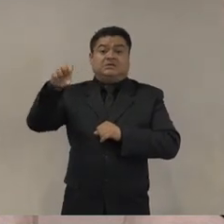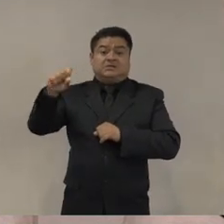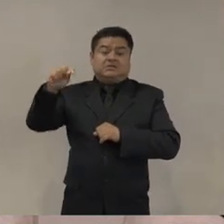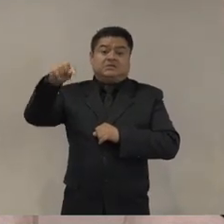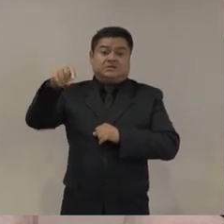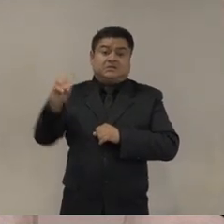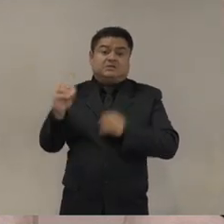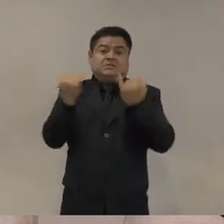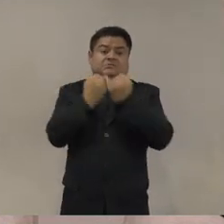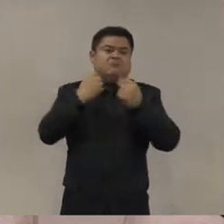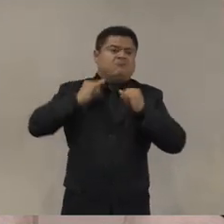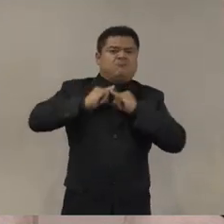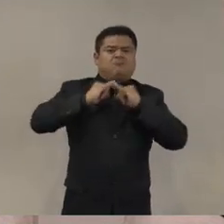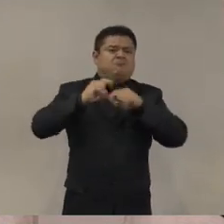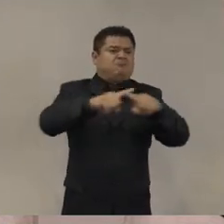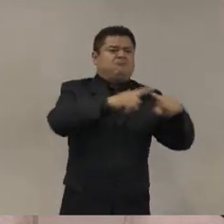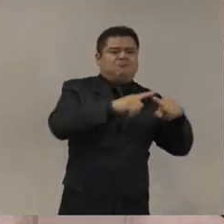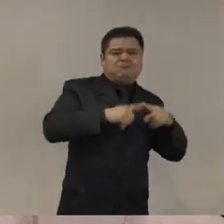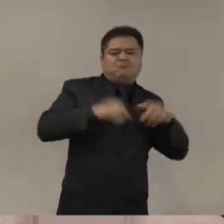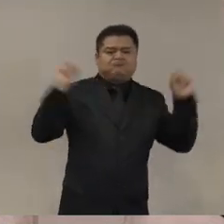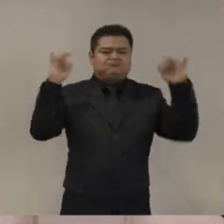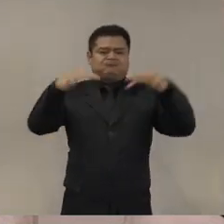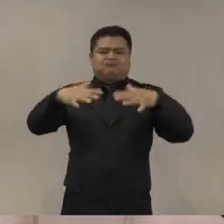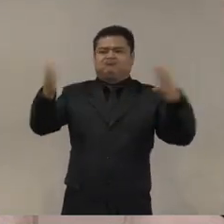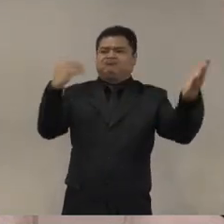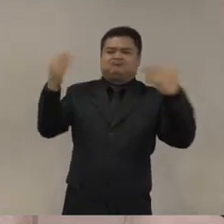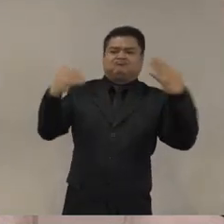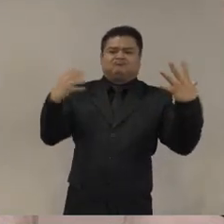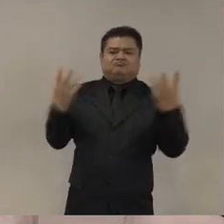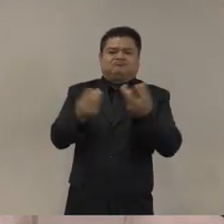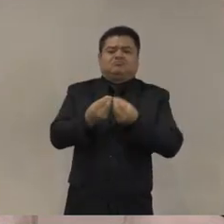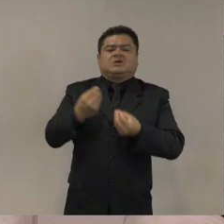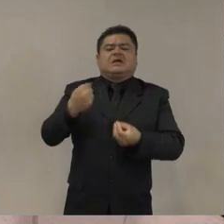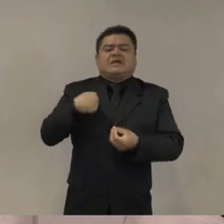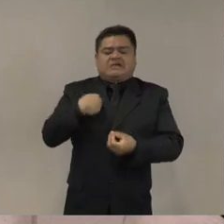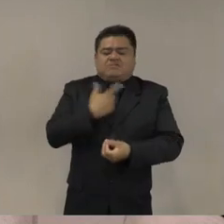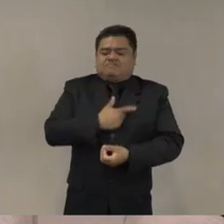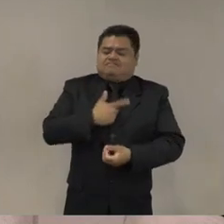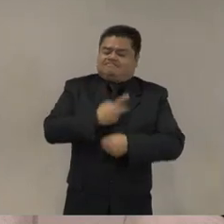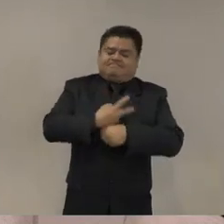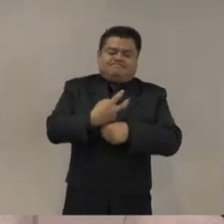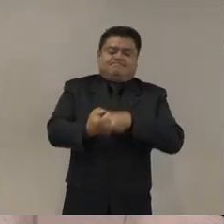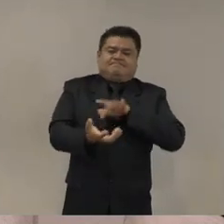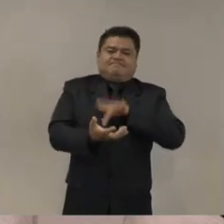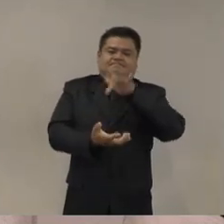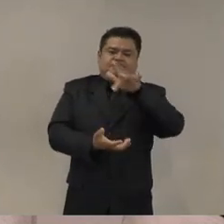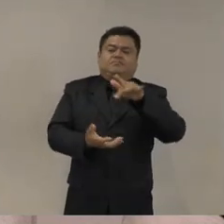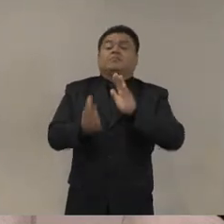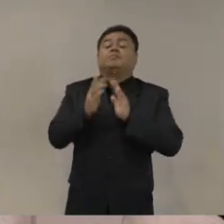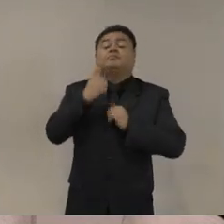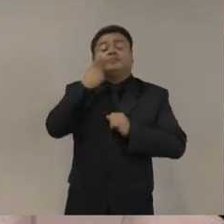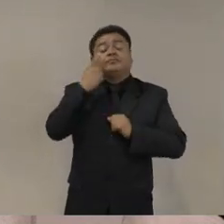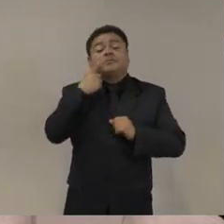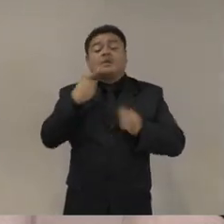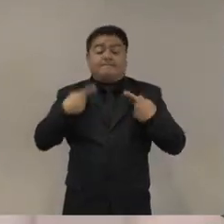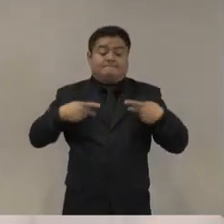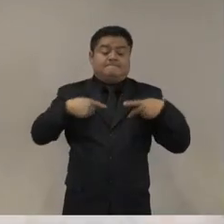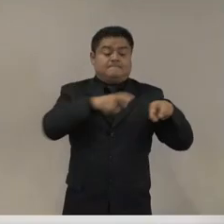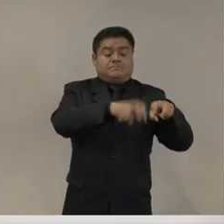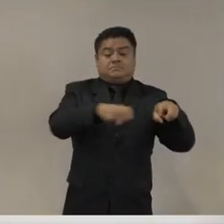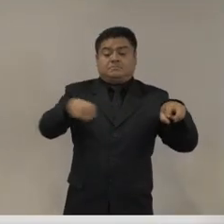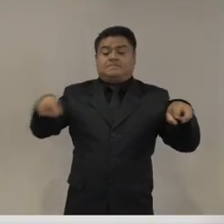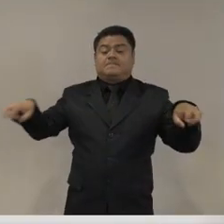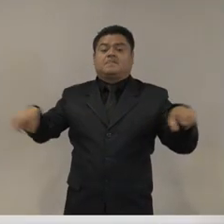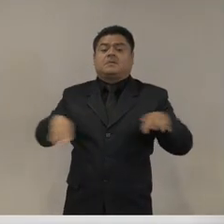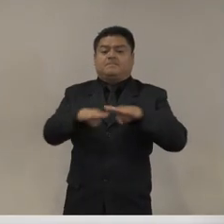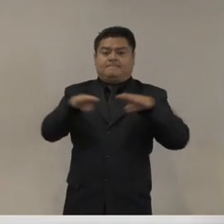La idea es la siguiente, son varios panelistas, yo les pediría que en un primer momento la participación sea de más